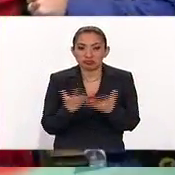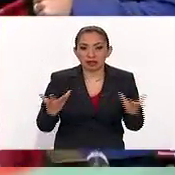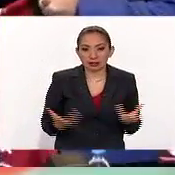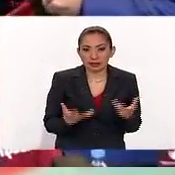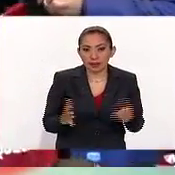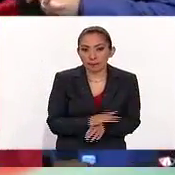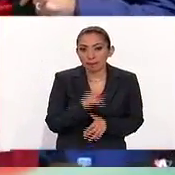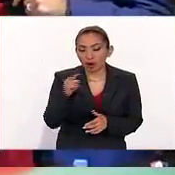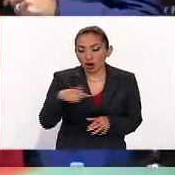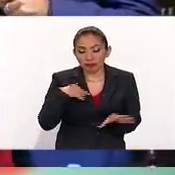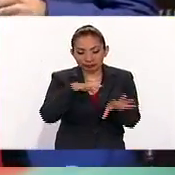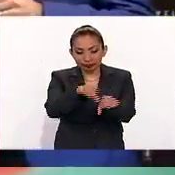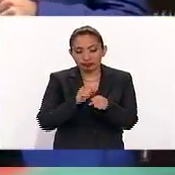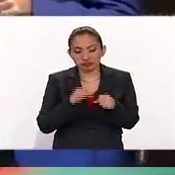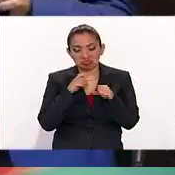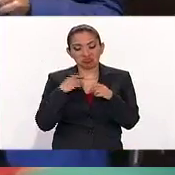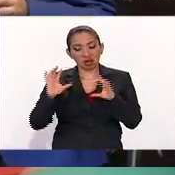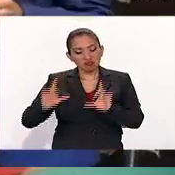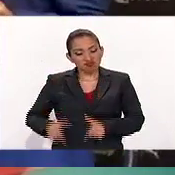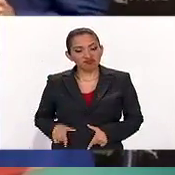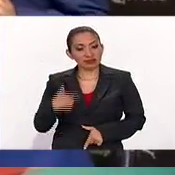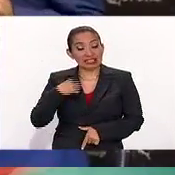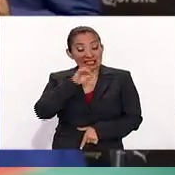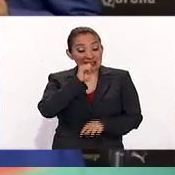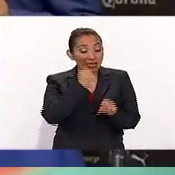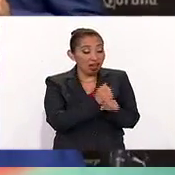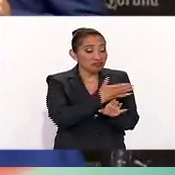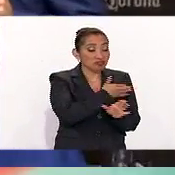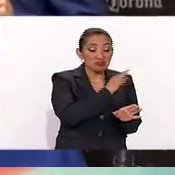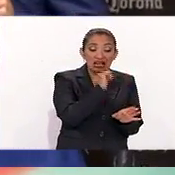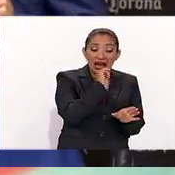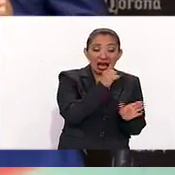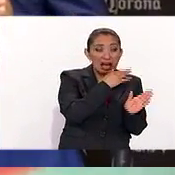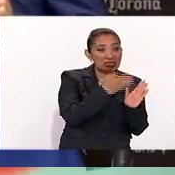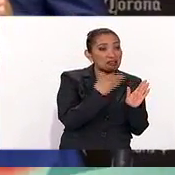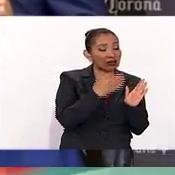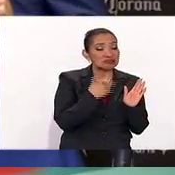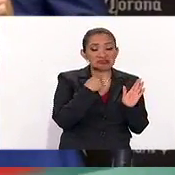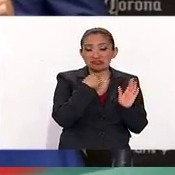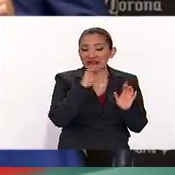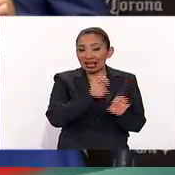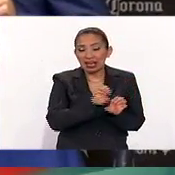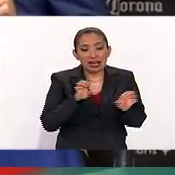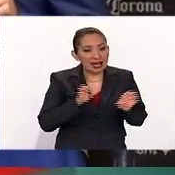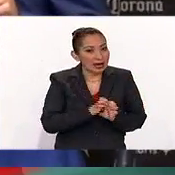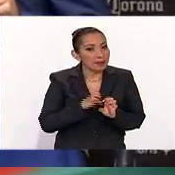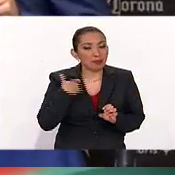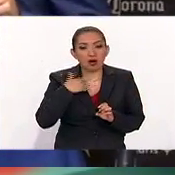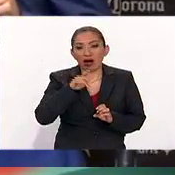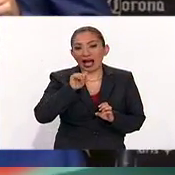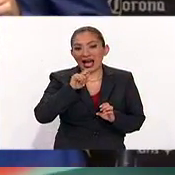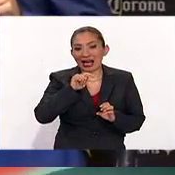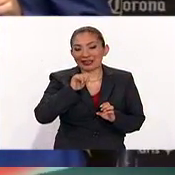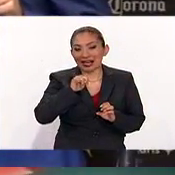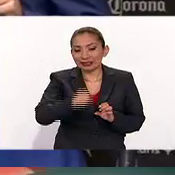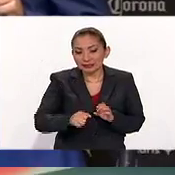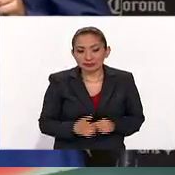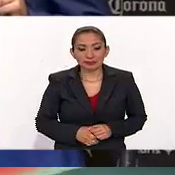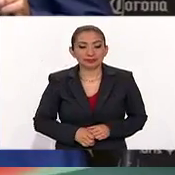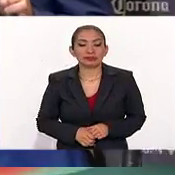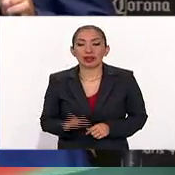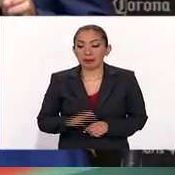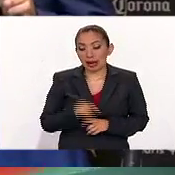por la obtención del título que hace más de 60 años no tiene y no obtiene el equipo de los rojinegros del Atlas